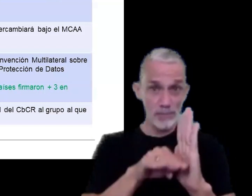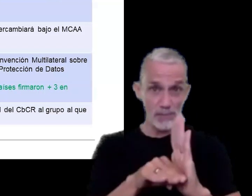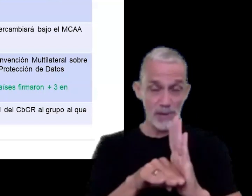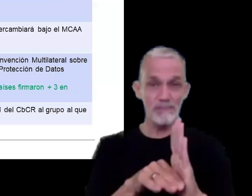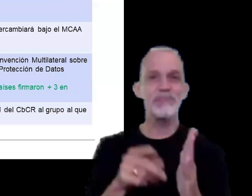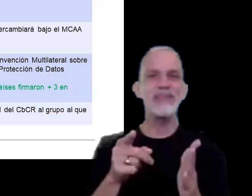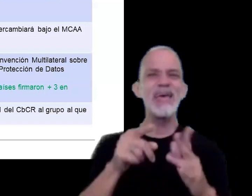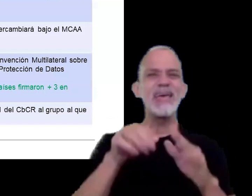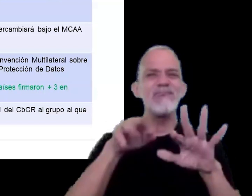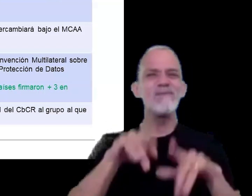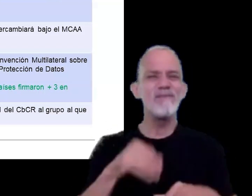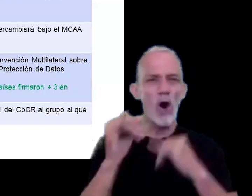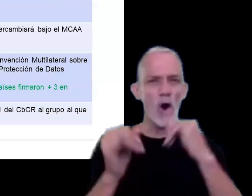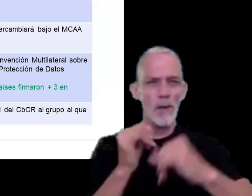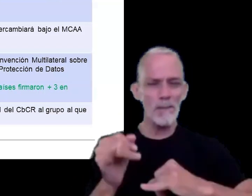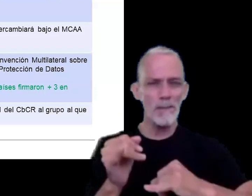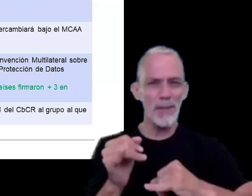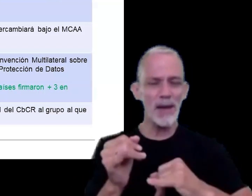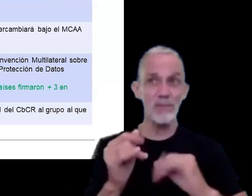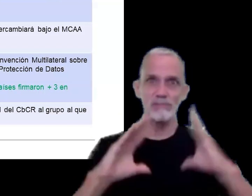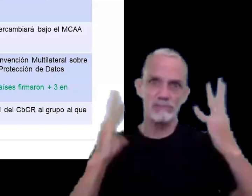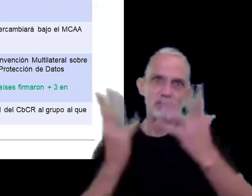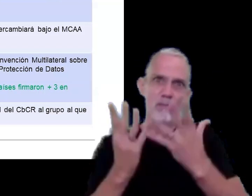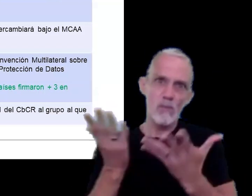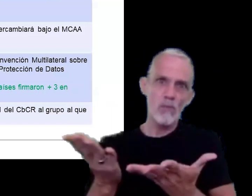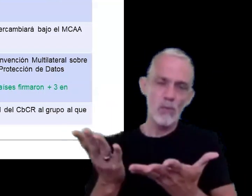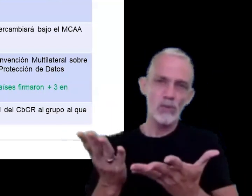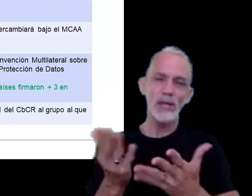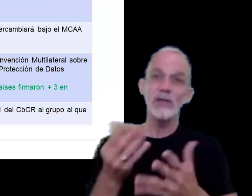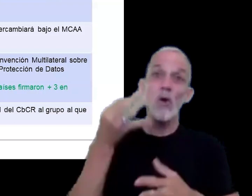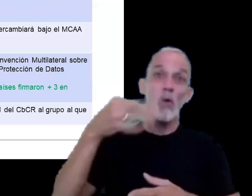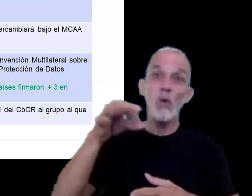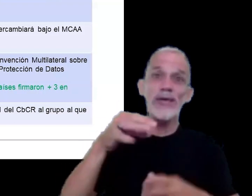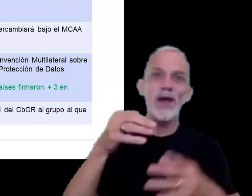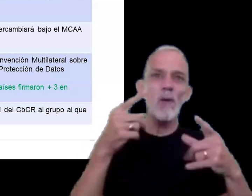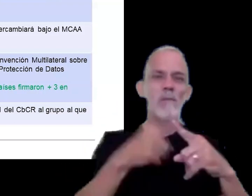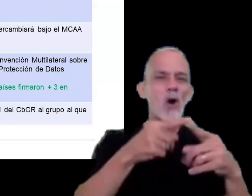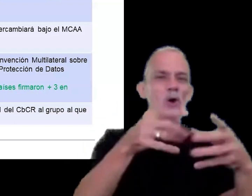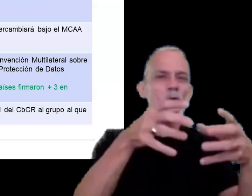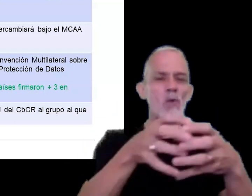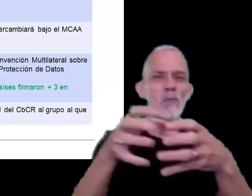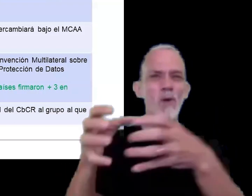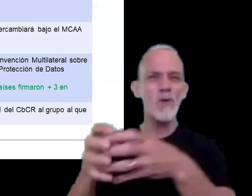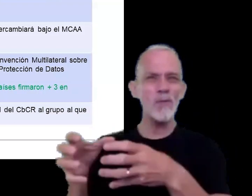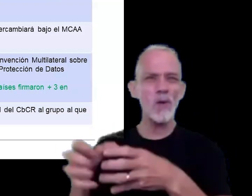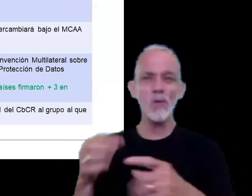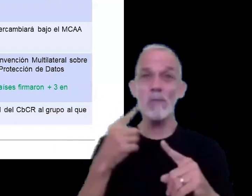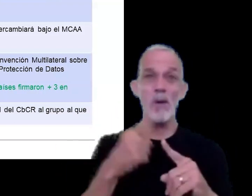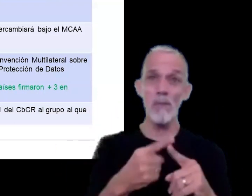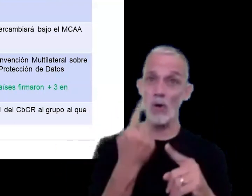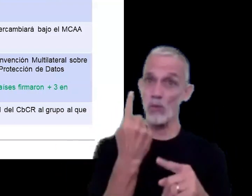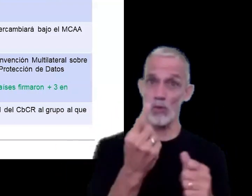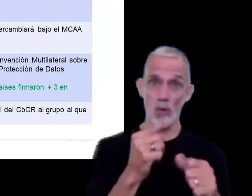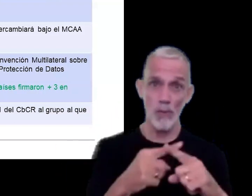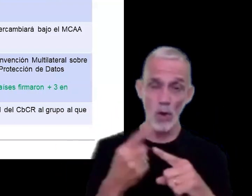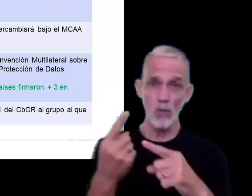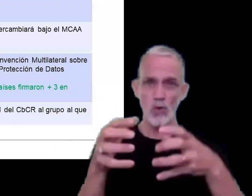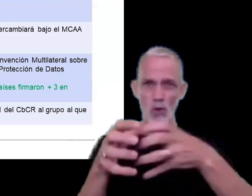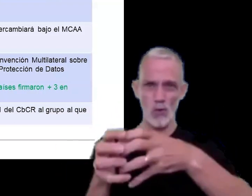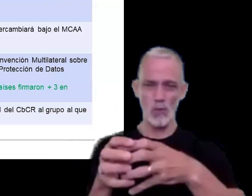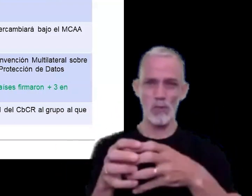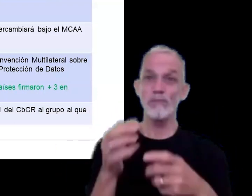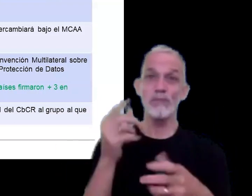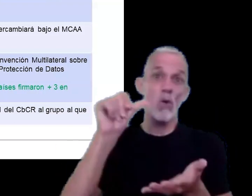informe que es global y que es único por grupo es que se presente en un único